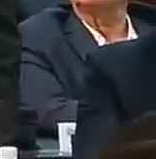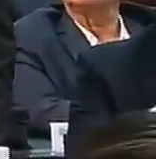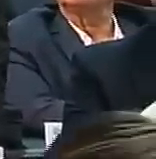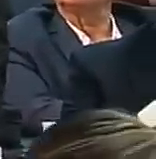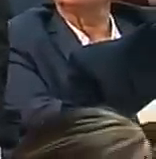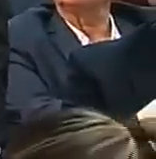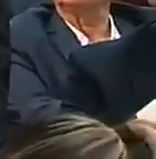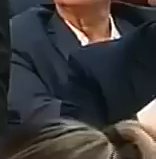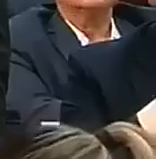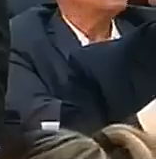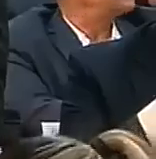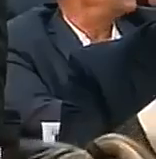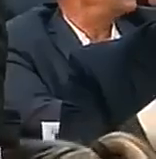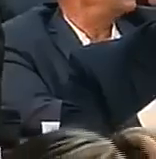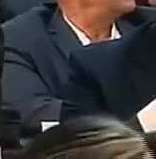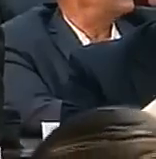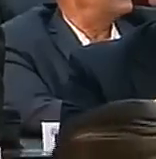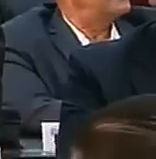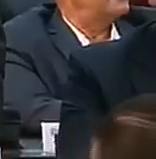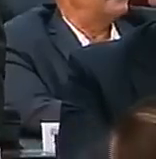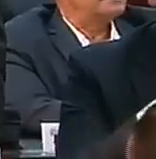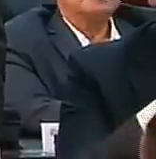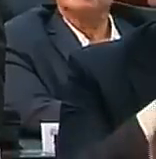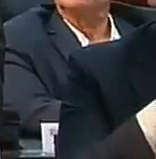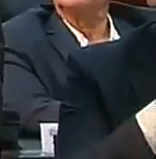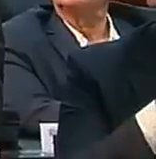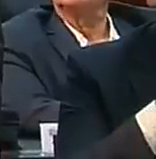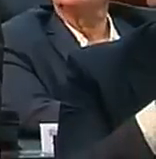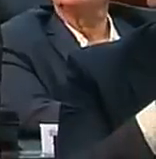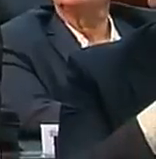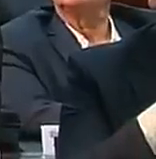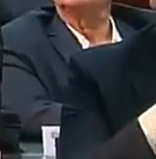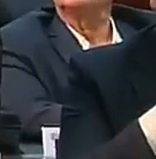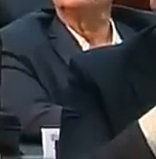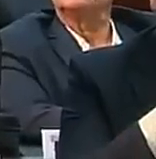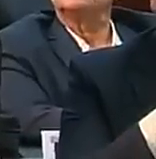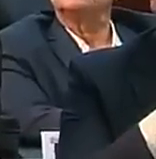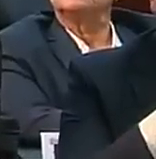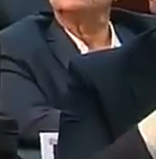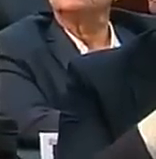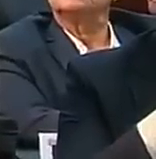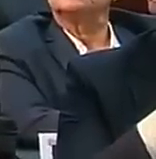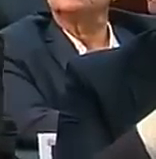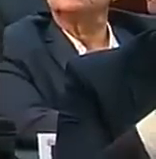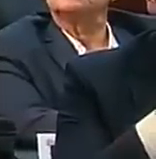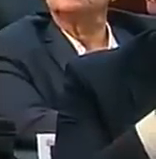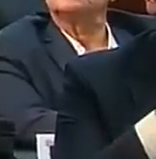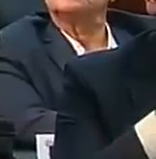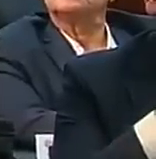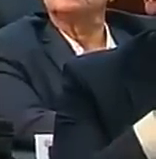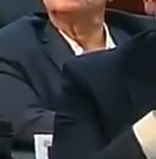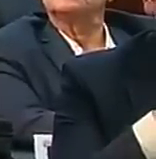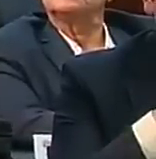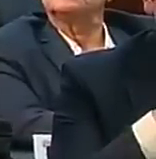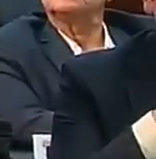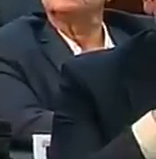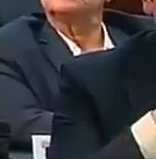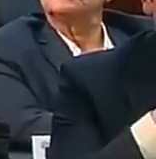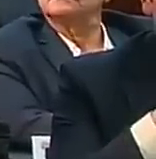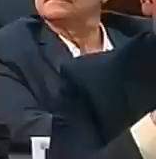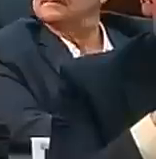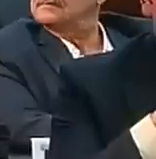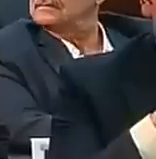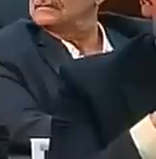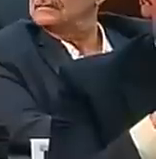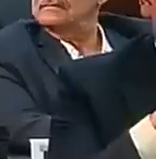hicimos la solicitud de la inspección en un sector del Táchira, con ocasión al derrumbe de la vía que conduce